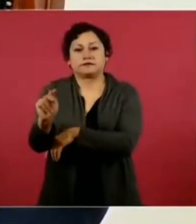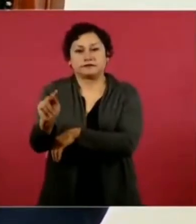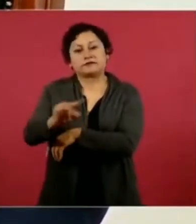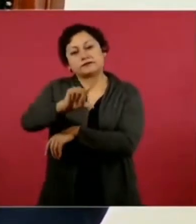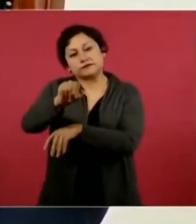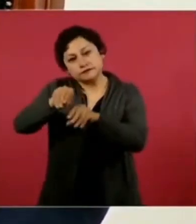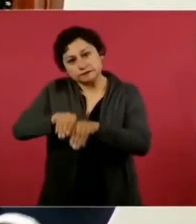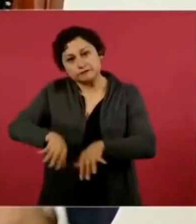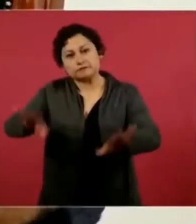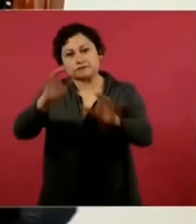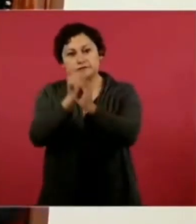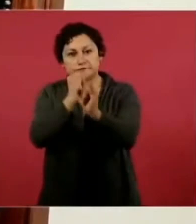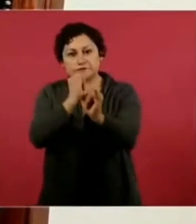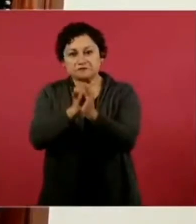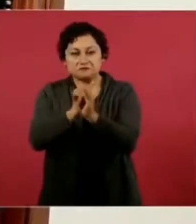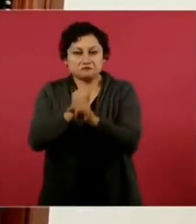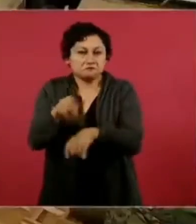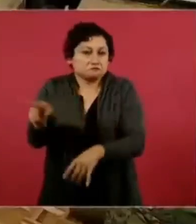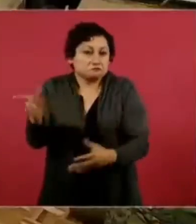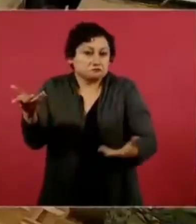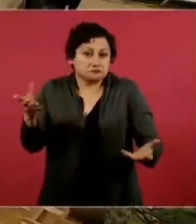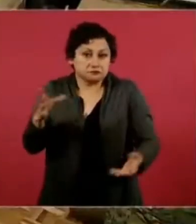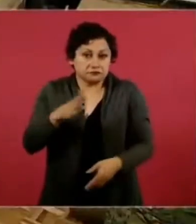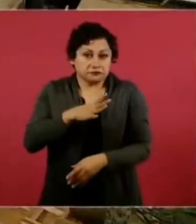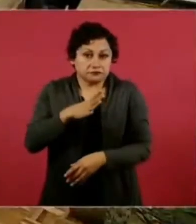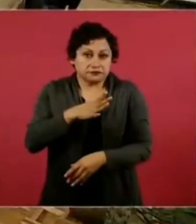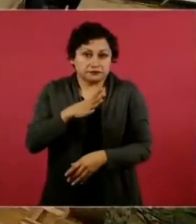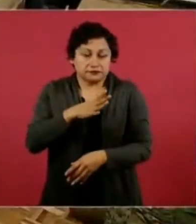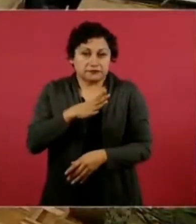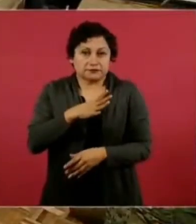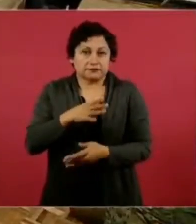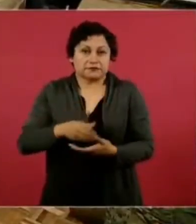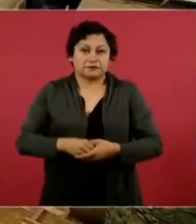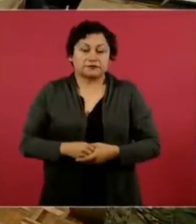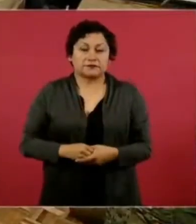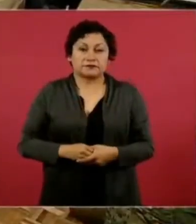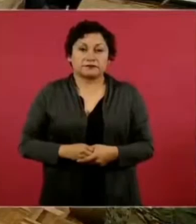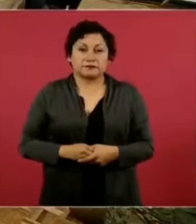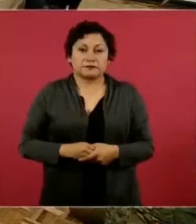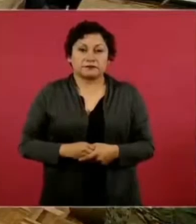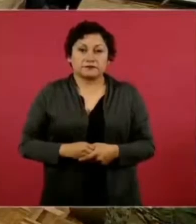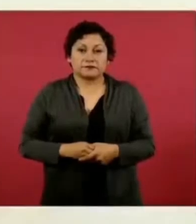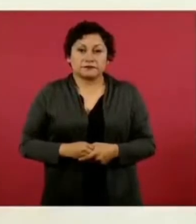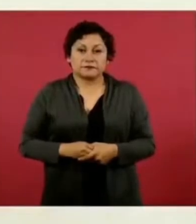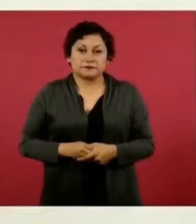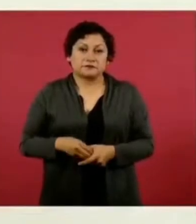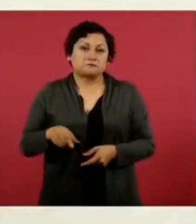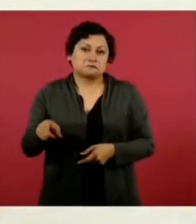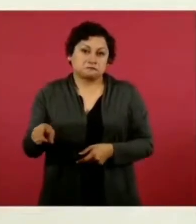y ahí están actuando,